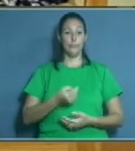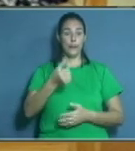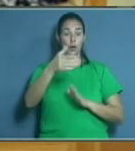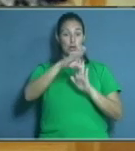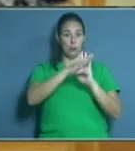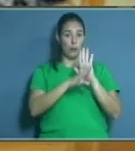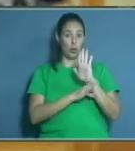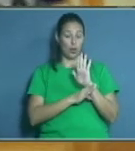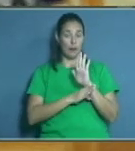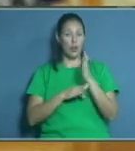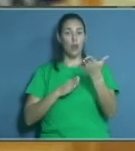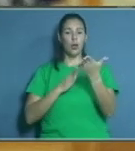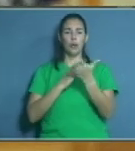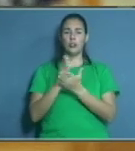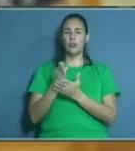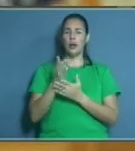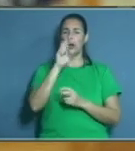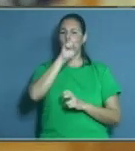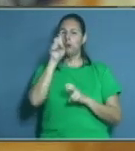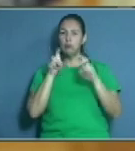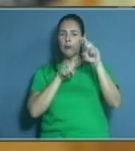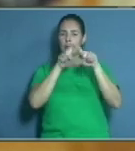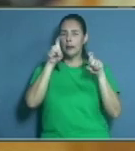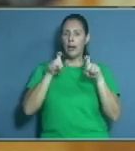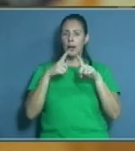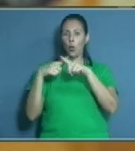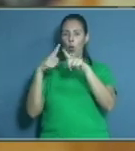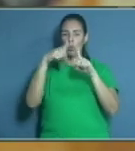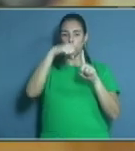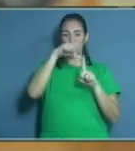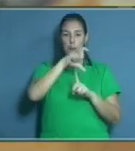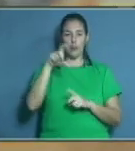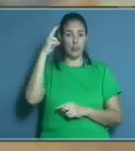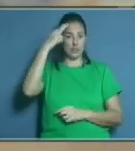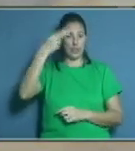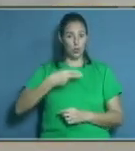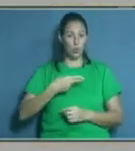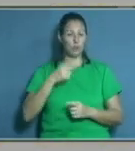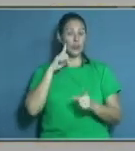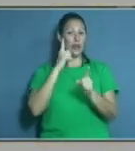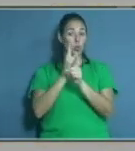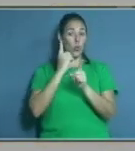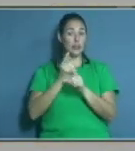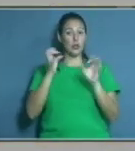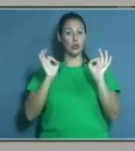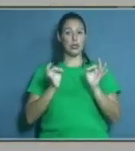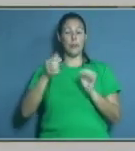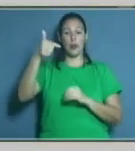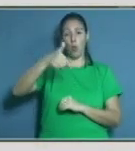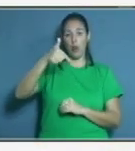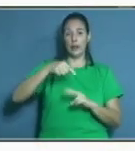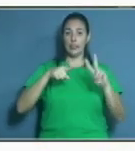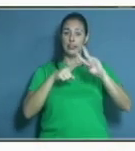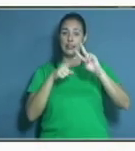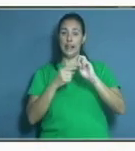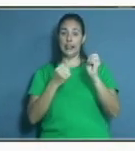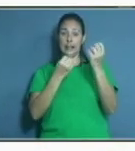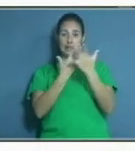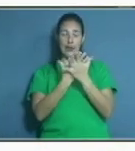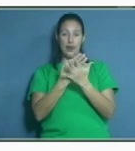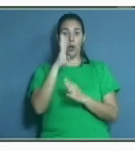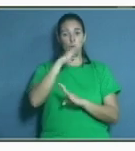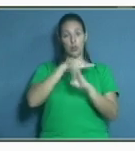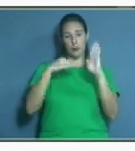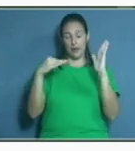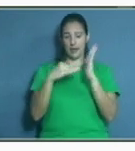este espacio continuará desentrañando otros mitos de la salud. Encuéntrenos cada jueves por Telecristal a las 4 y